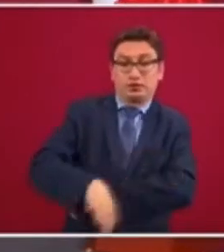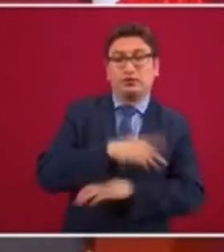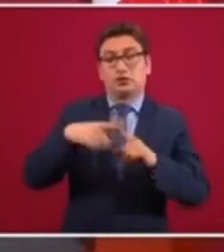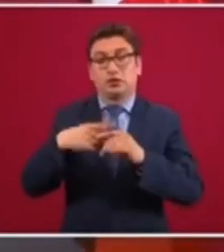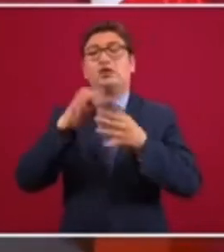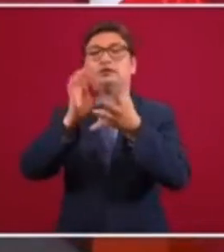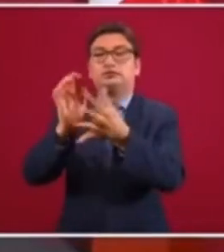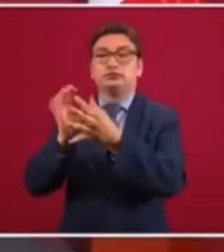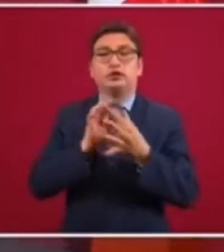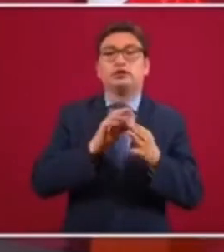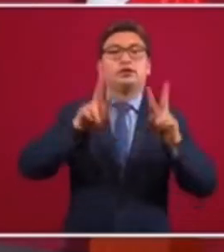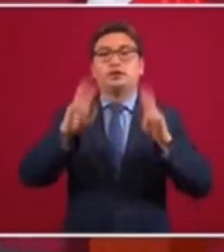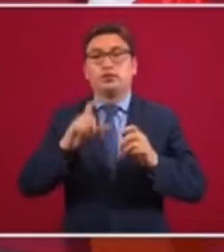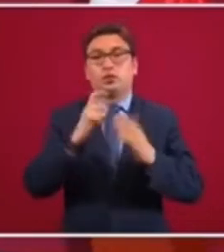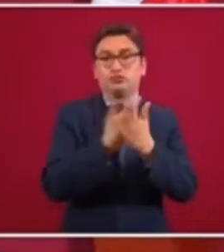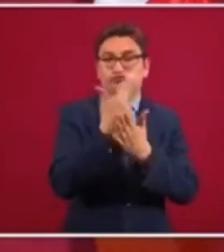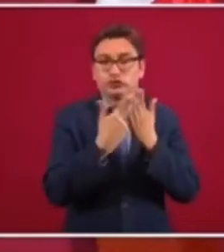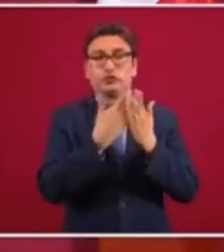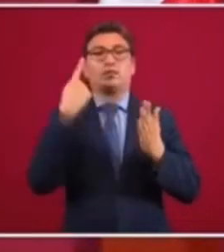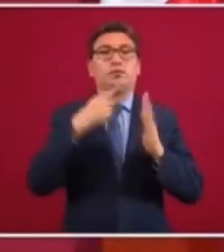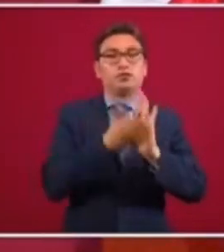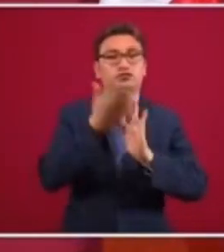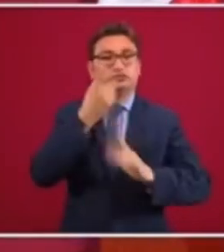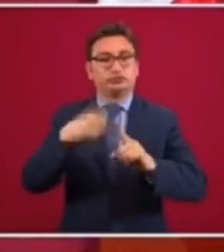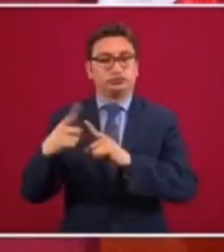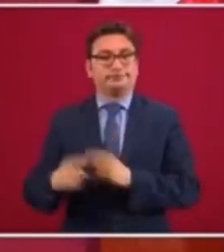sobre diseños arquitectónicos,